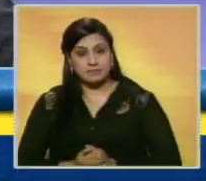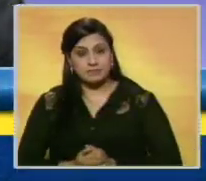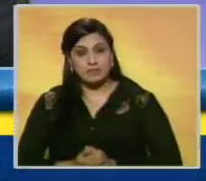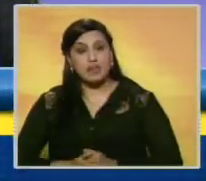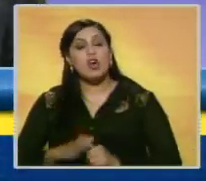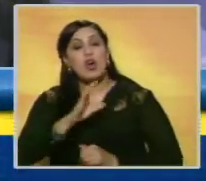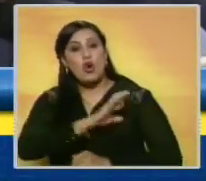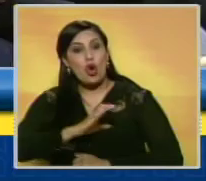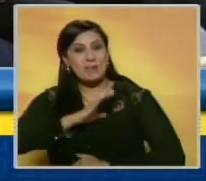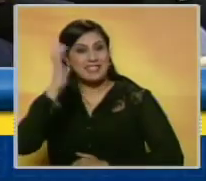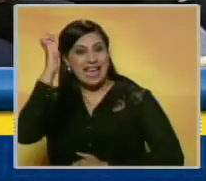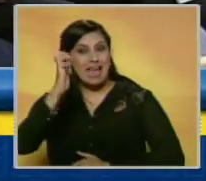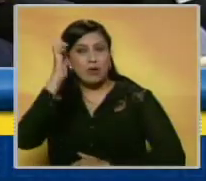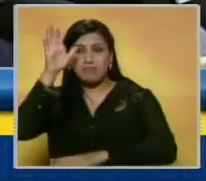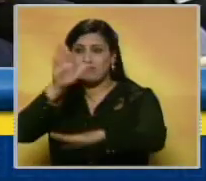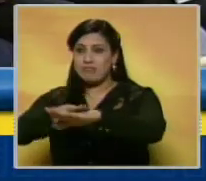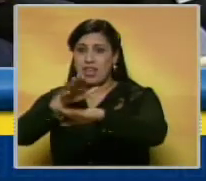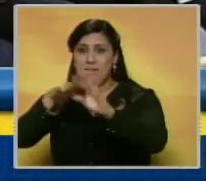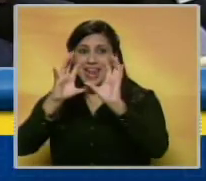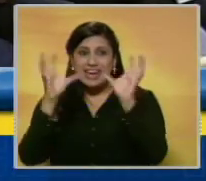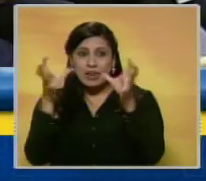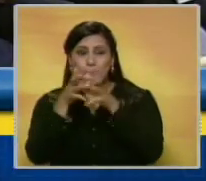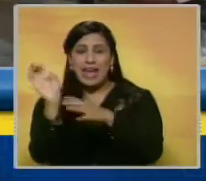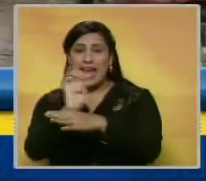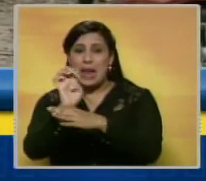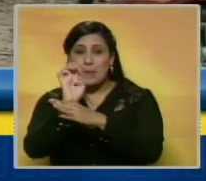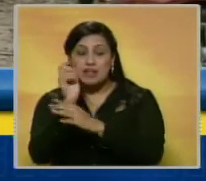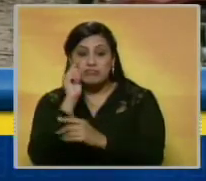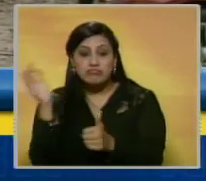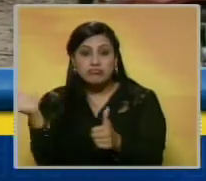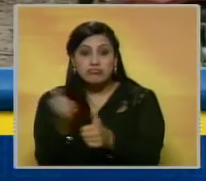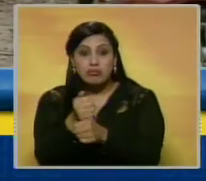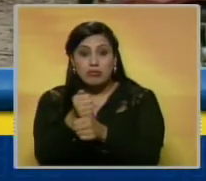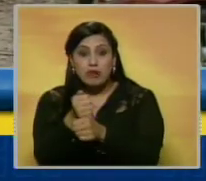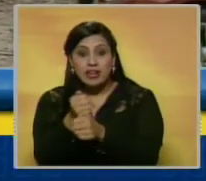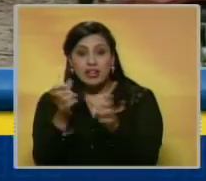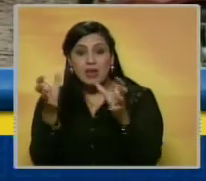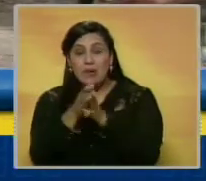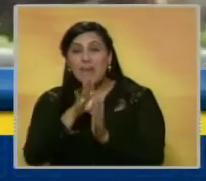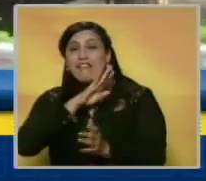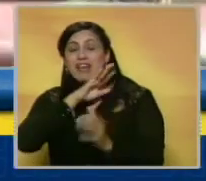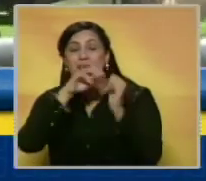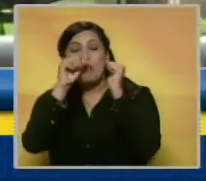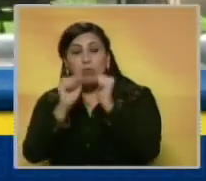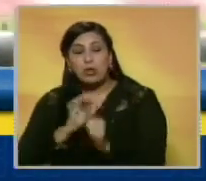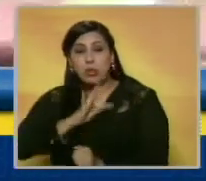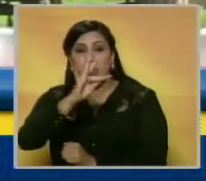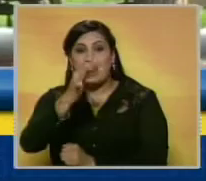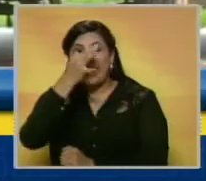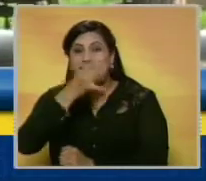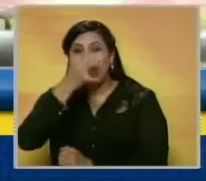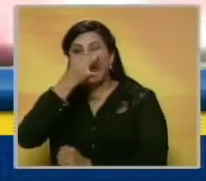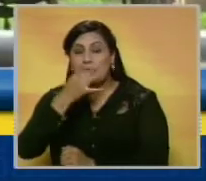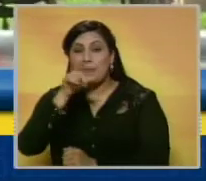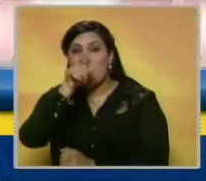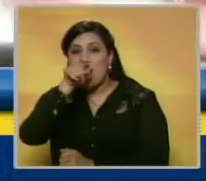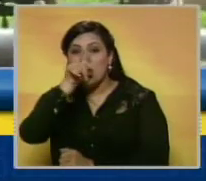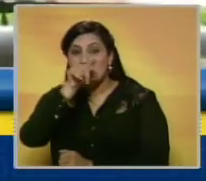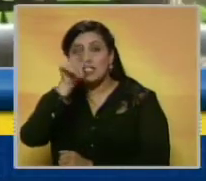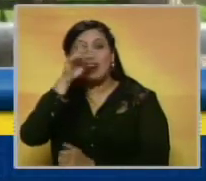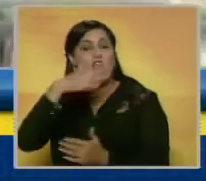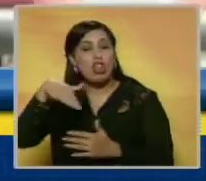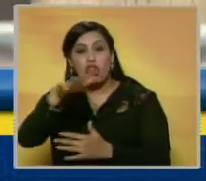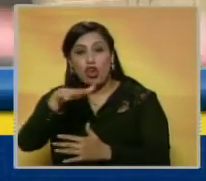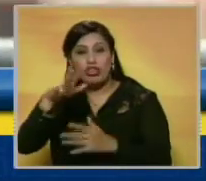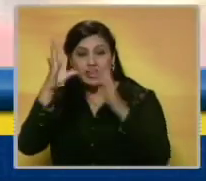La Comisión Europea convocó reuniones de emergencia ante el descubrimiento de una cepa altamente contagiosa de gripe aviar en una